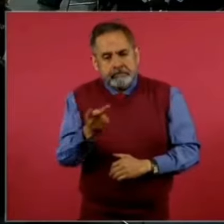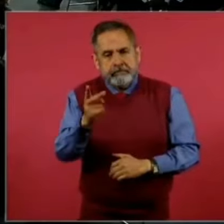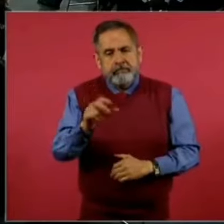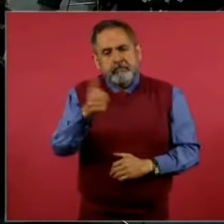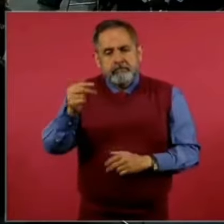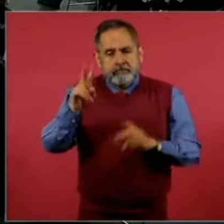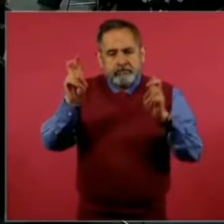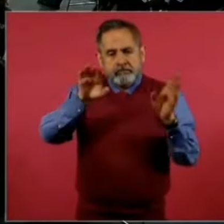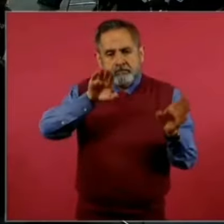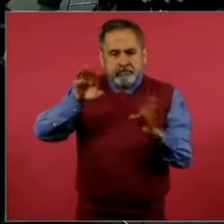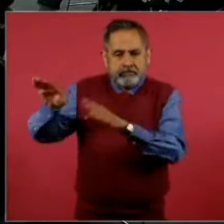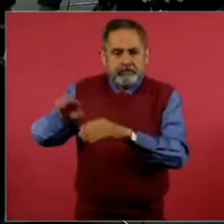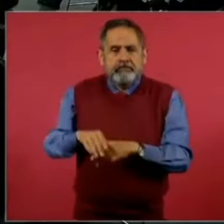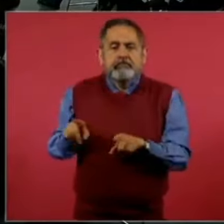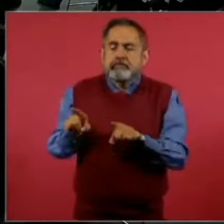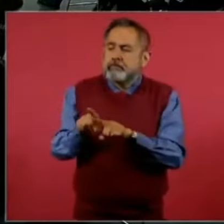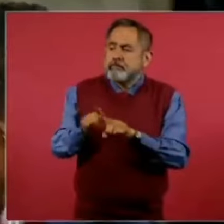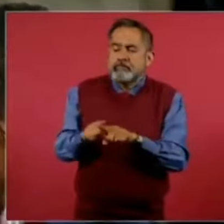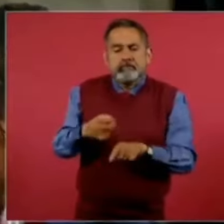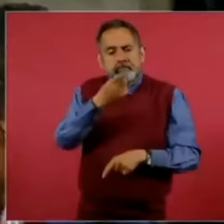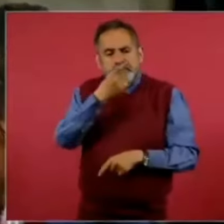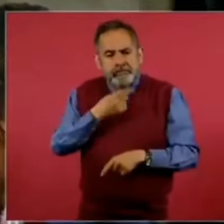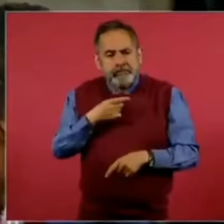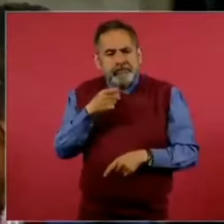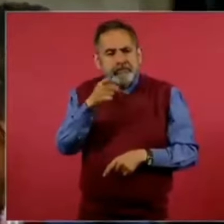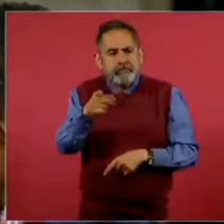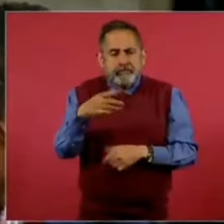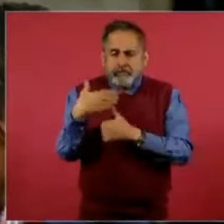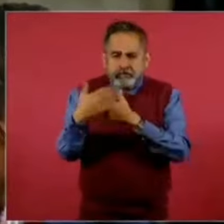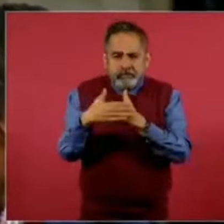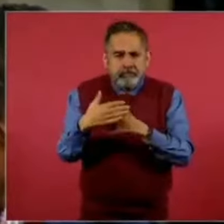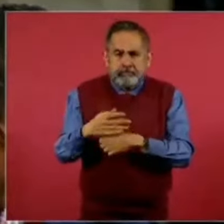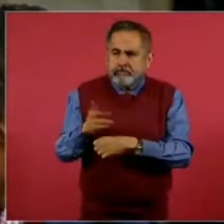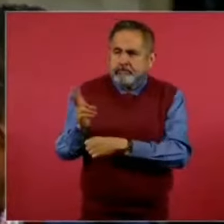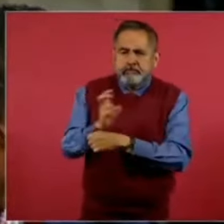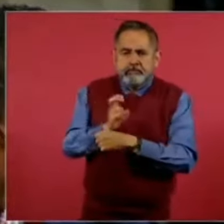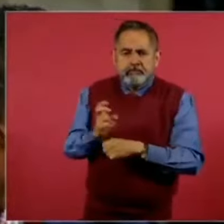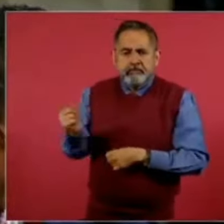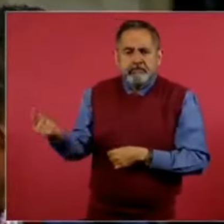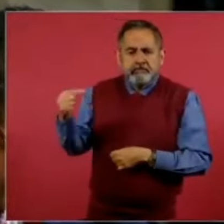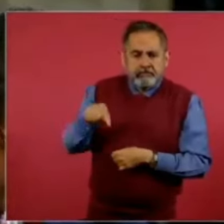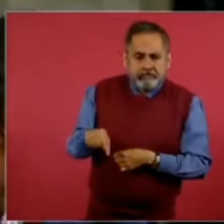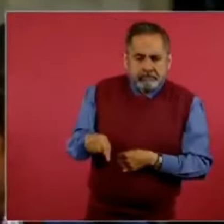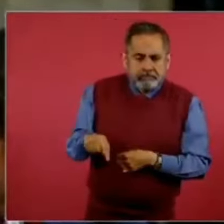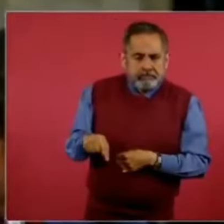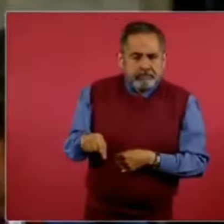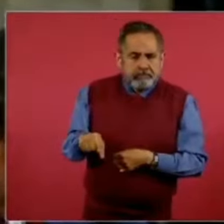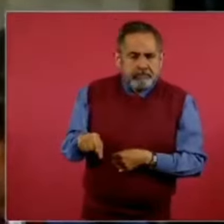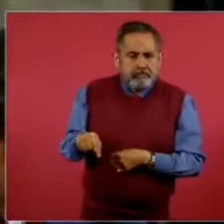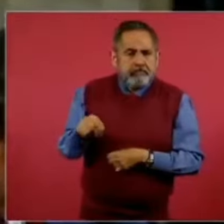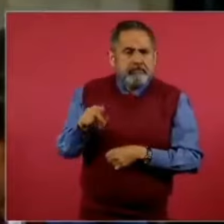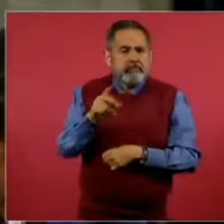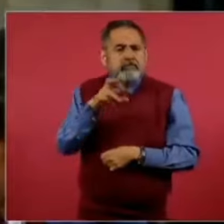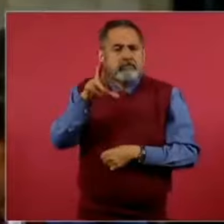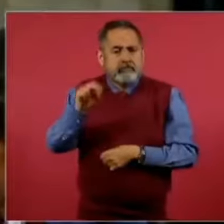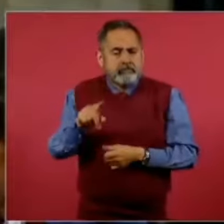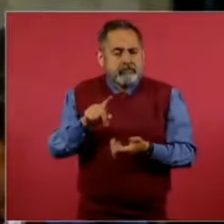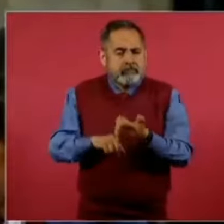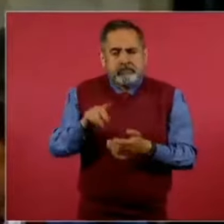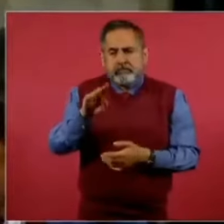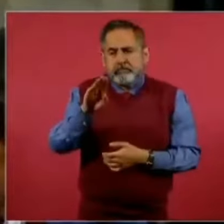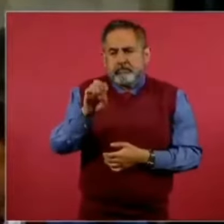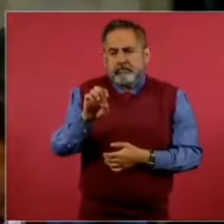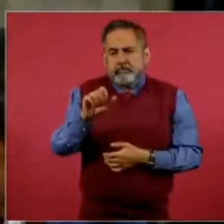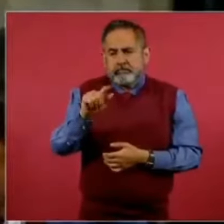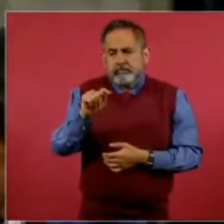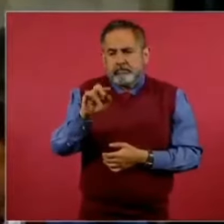También nos había comentado que iba a hacer la invitación a la doctora Beatriz Müller para